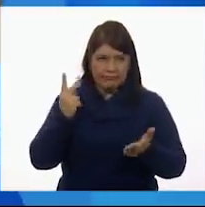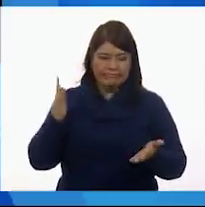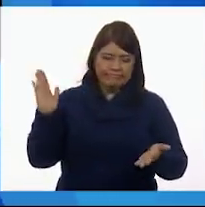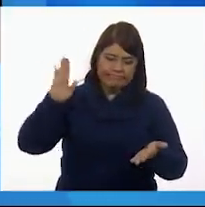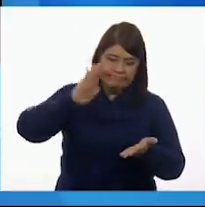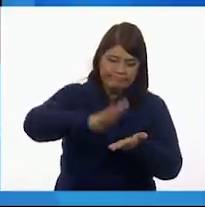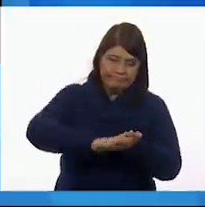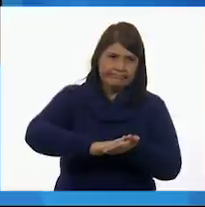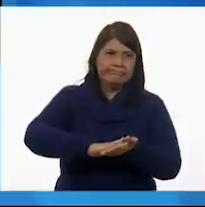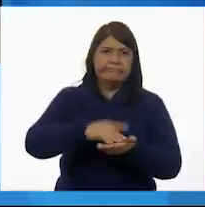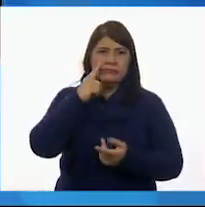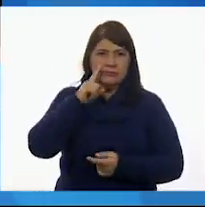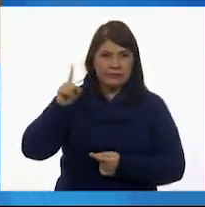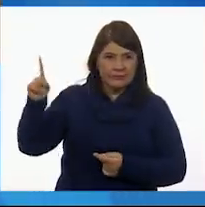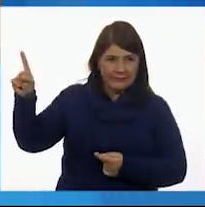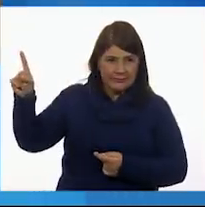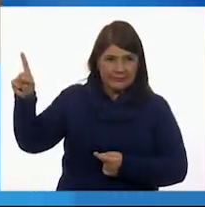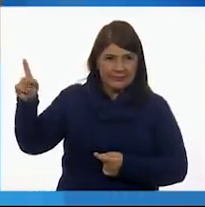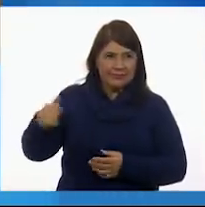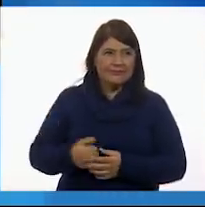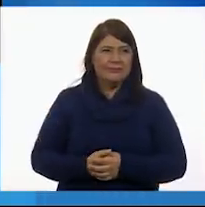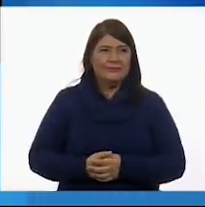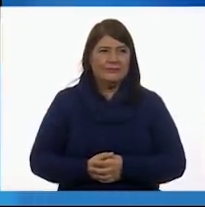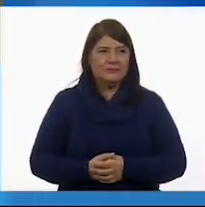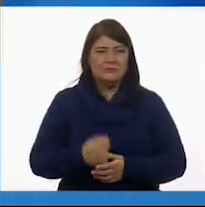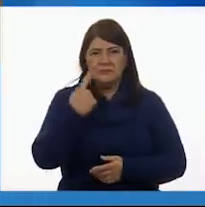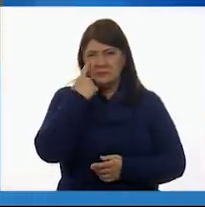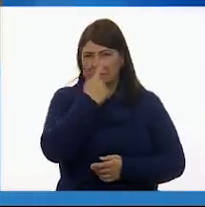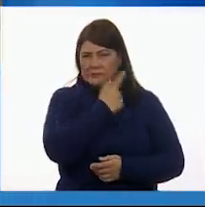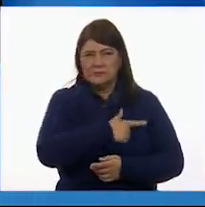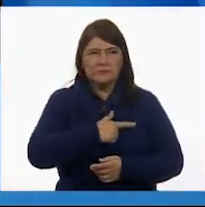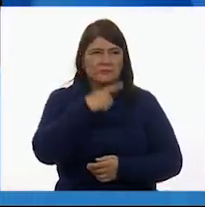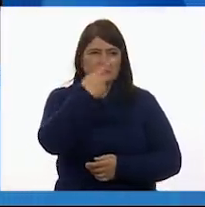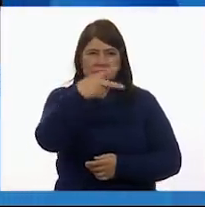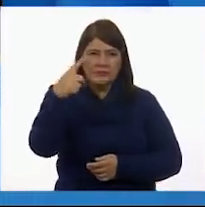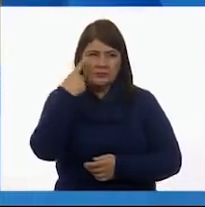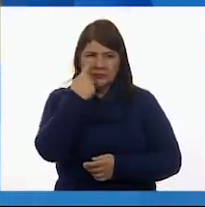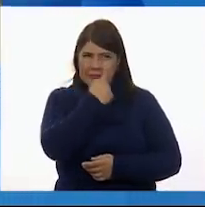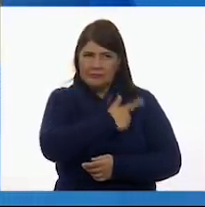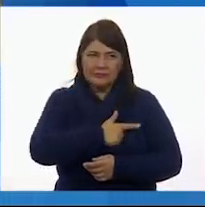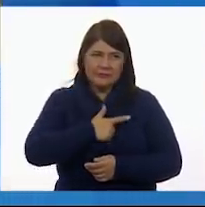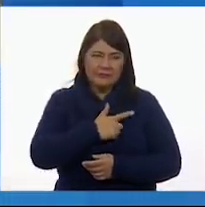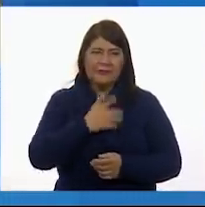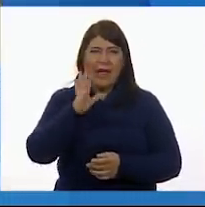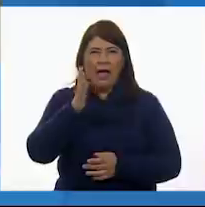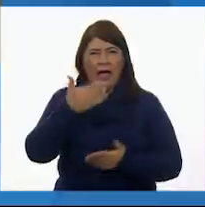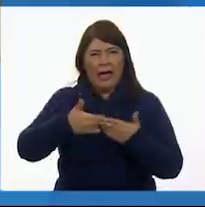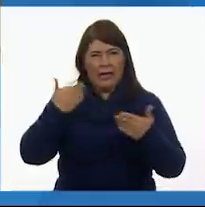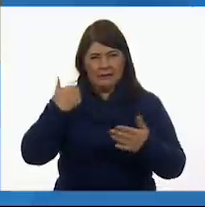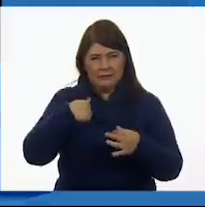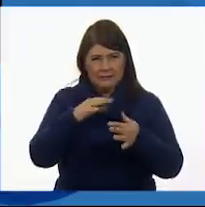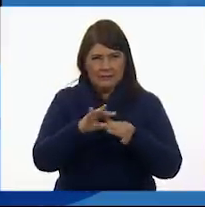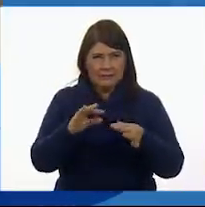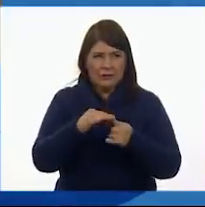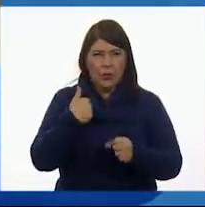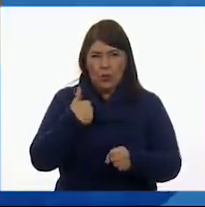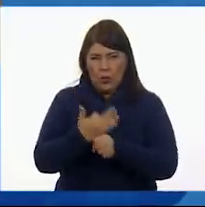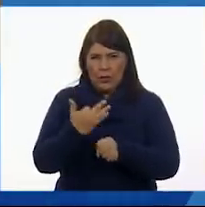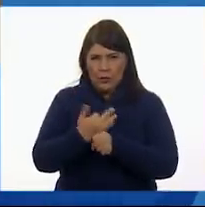Puede ser la imagen que queramos, como ya habíamos acordado. Voy a usar este.